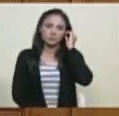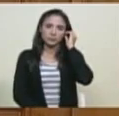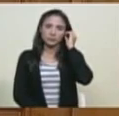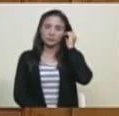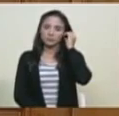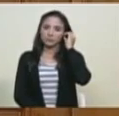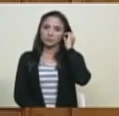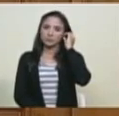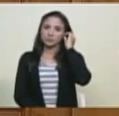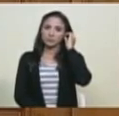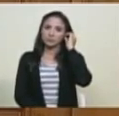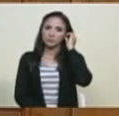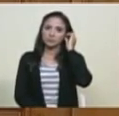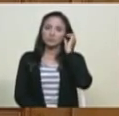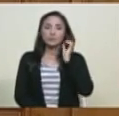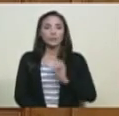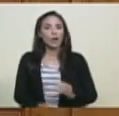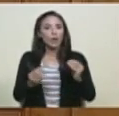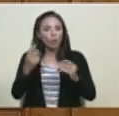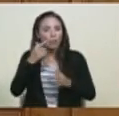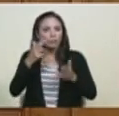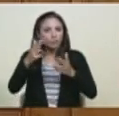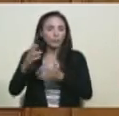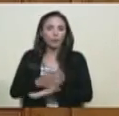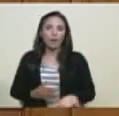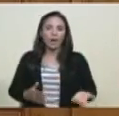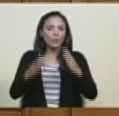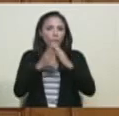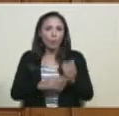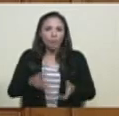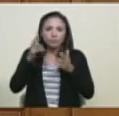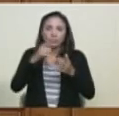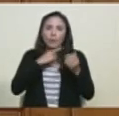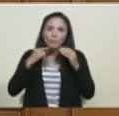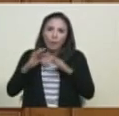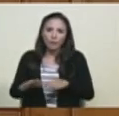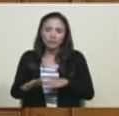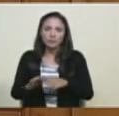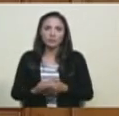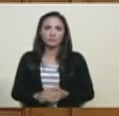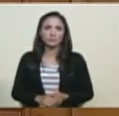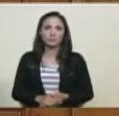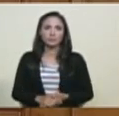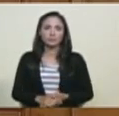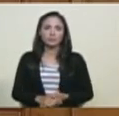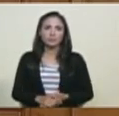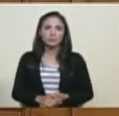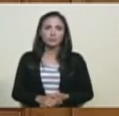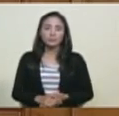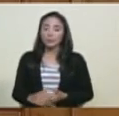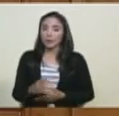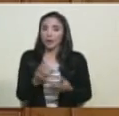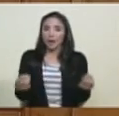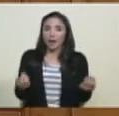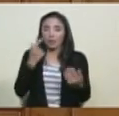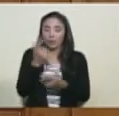Caribe, la política se va a sincuncribir en asesinar al oponente, en calificar y asesinar al oponente.